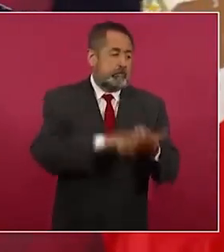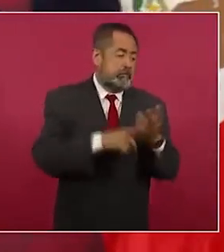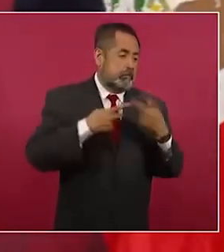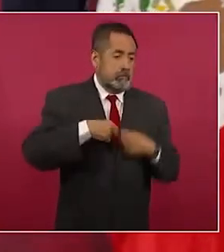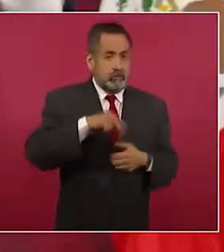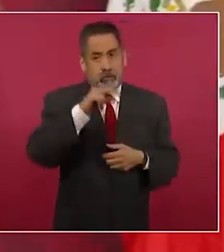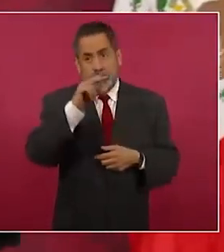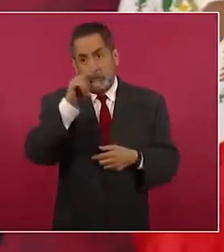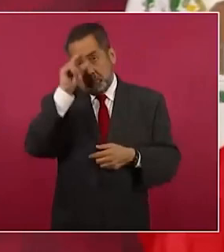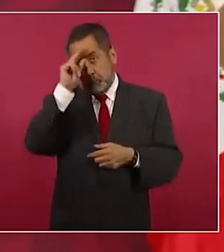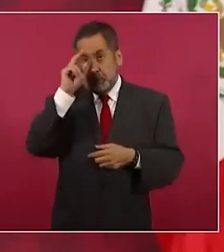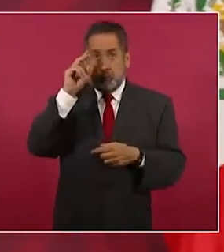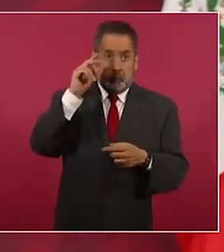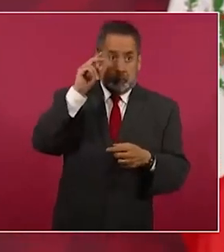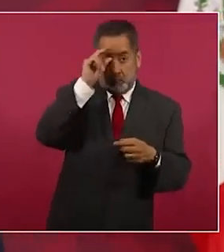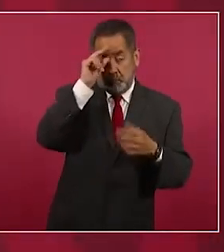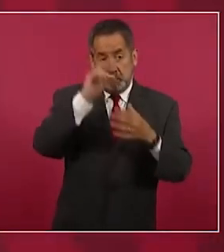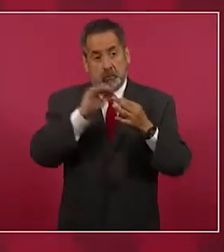todos